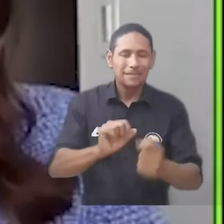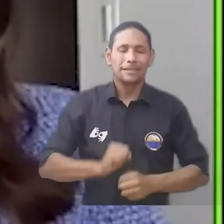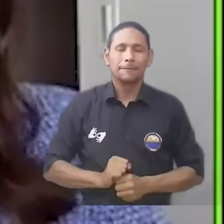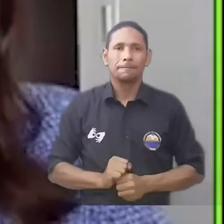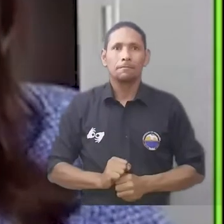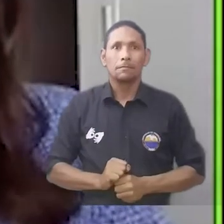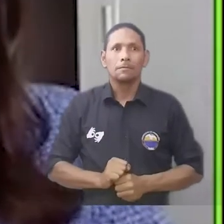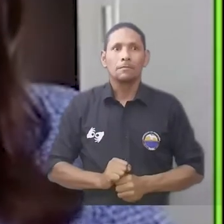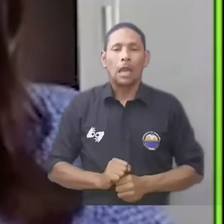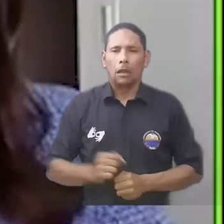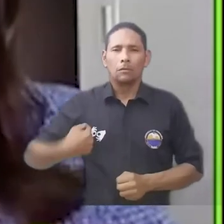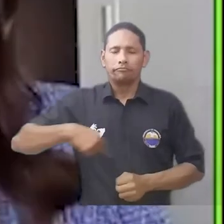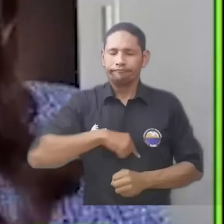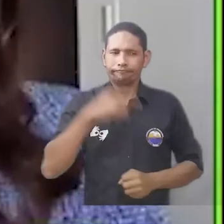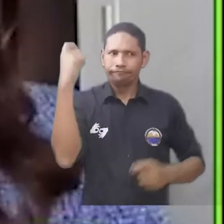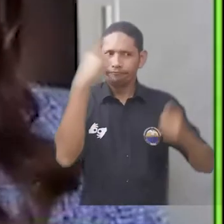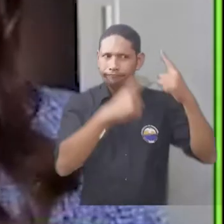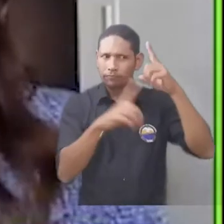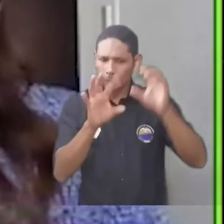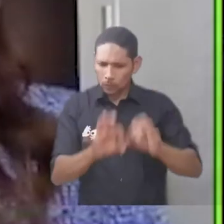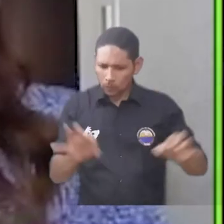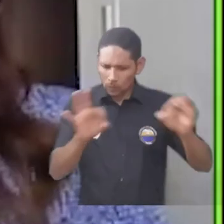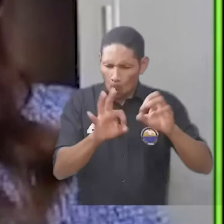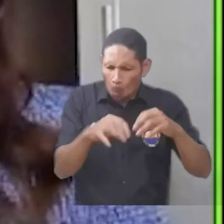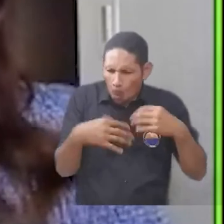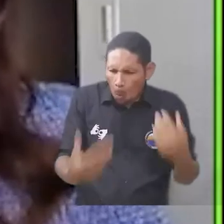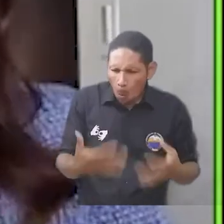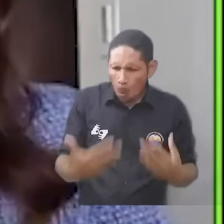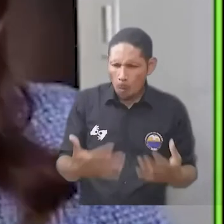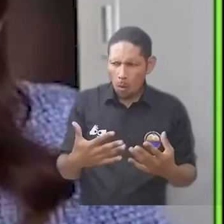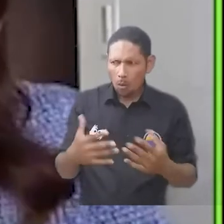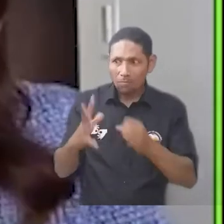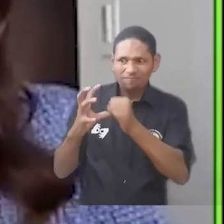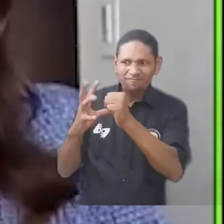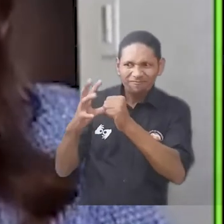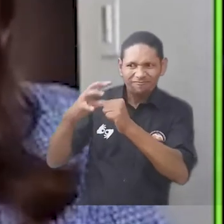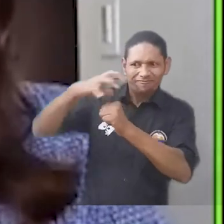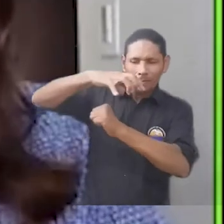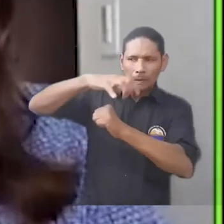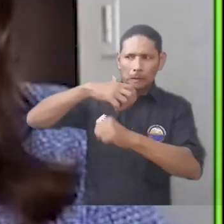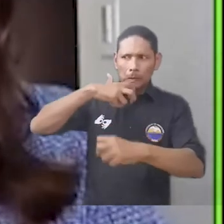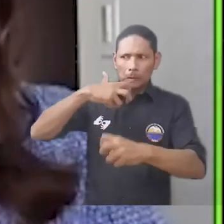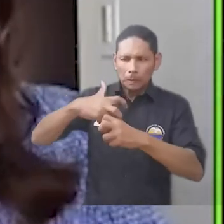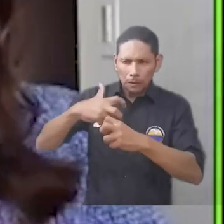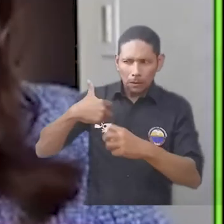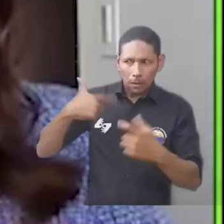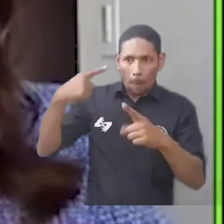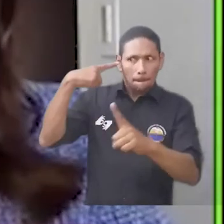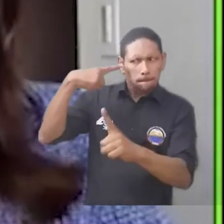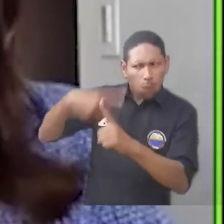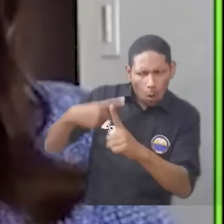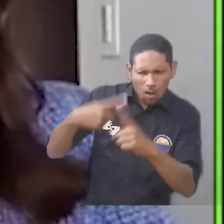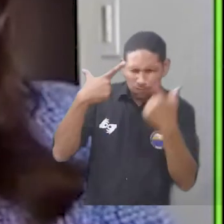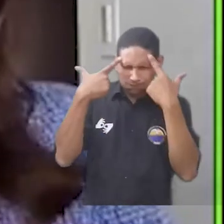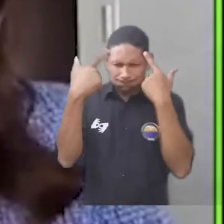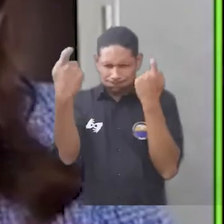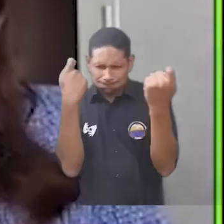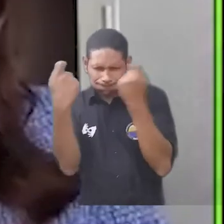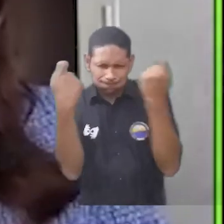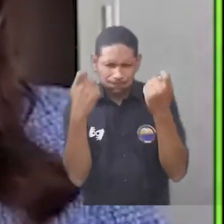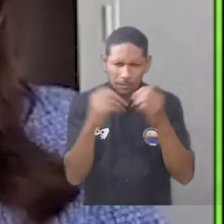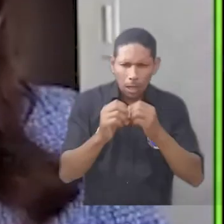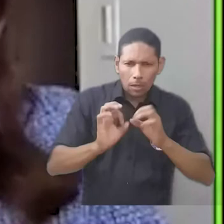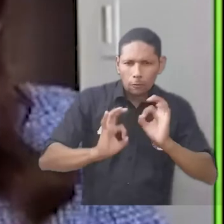cómo exprimirle a esta crisis la oportunidad de ser más sostenibles y de resistir incluso